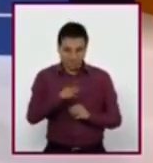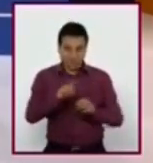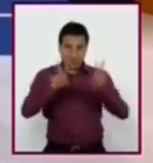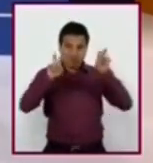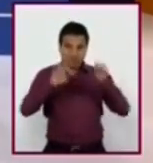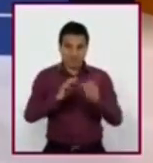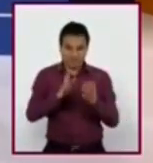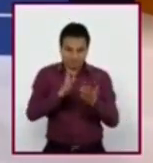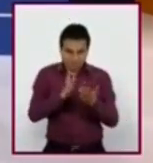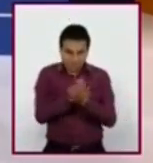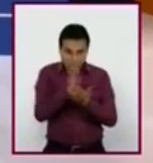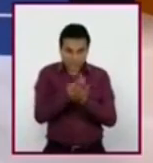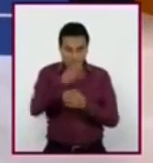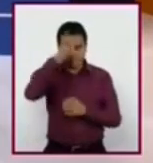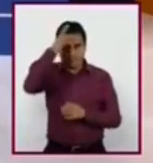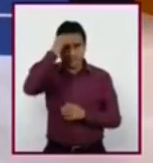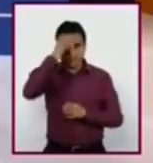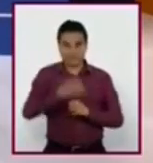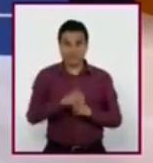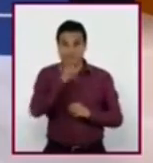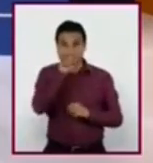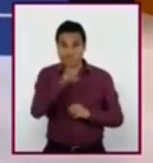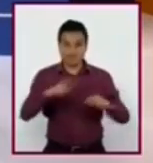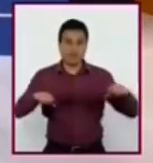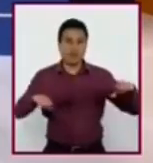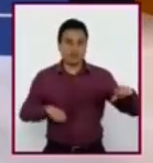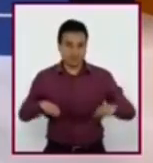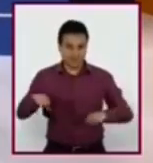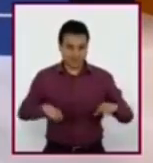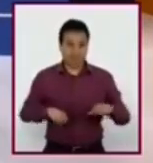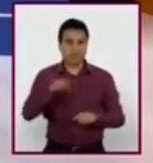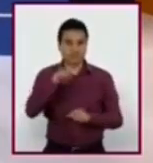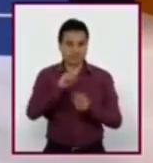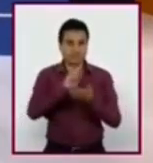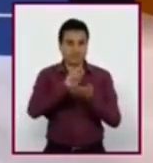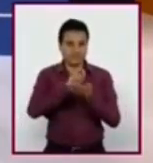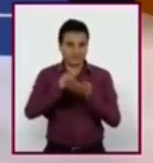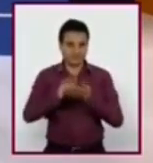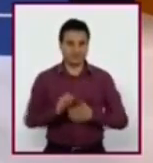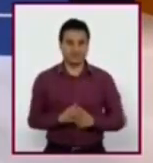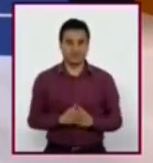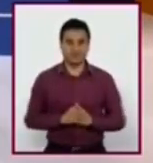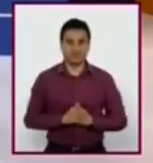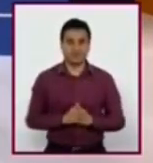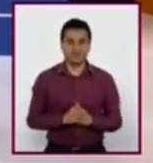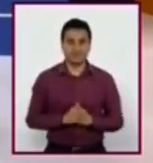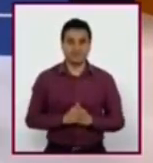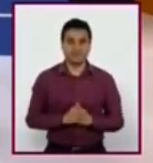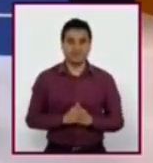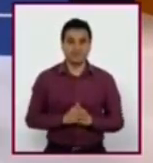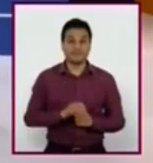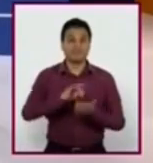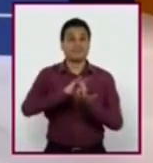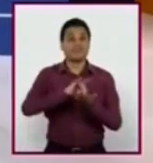propósito, así como explorar las actividades referentes al tema atendido durante la sesión. Gracias por compartir con